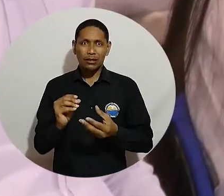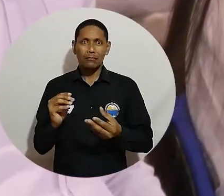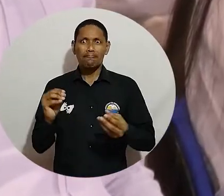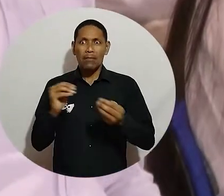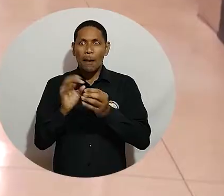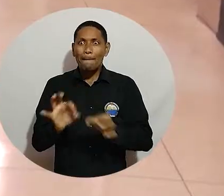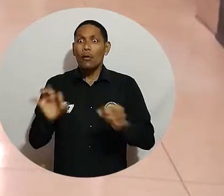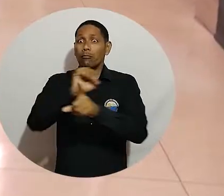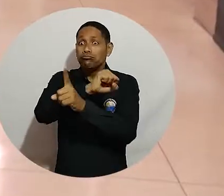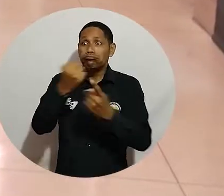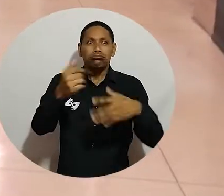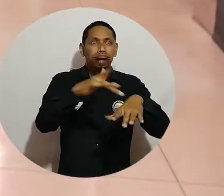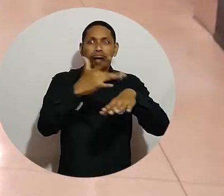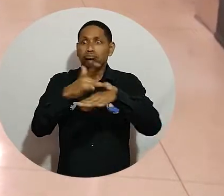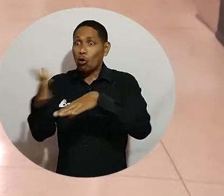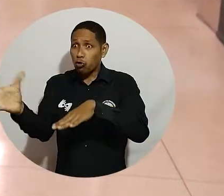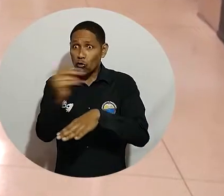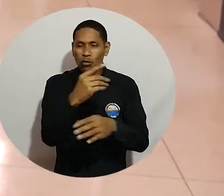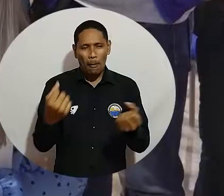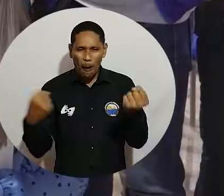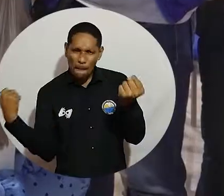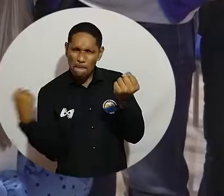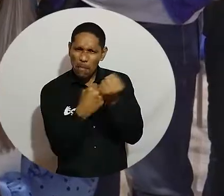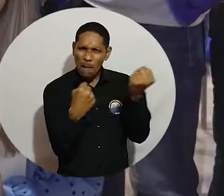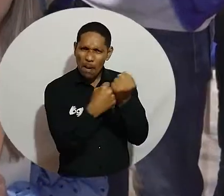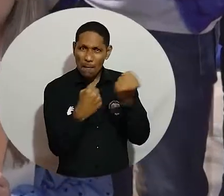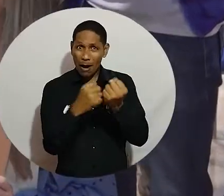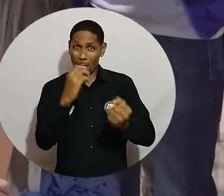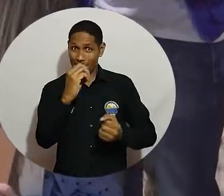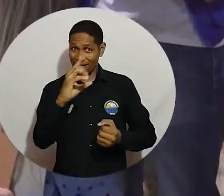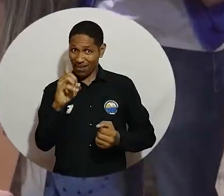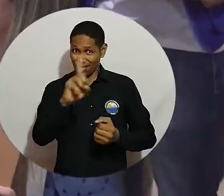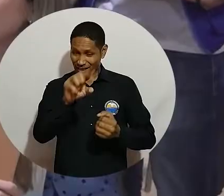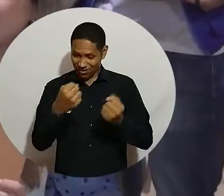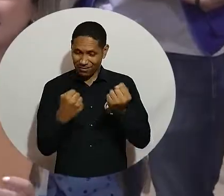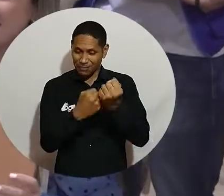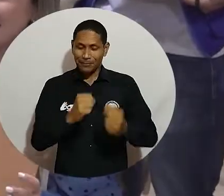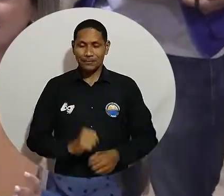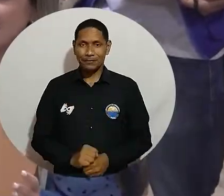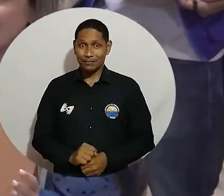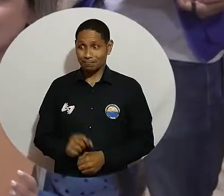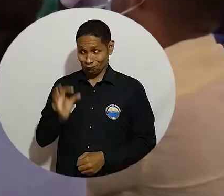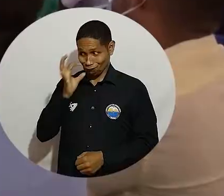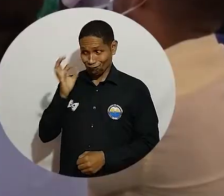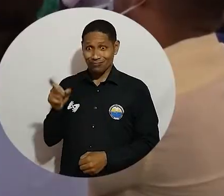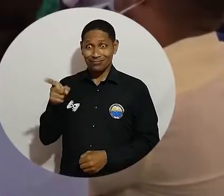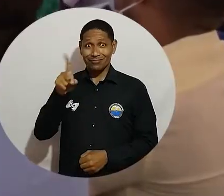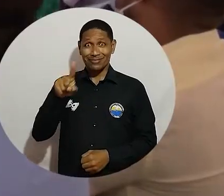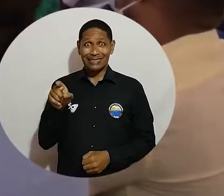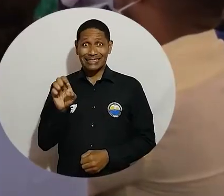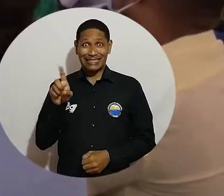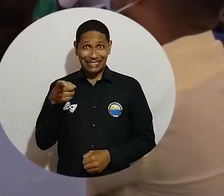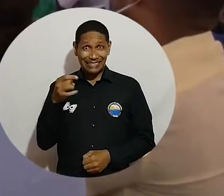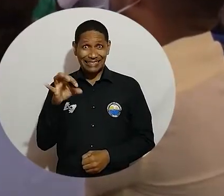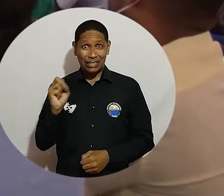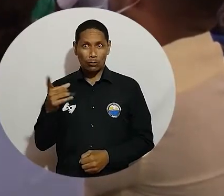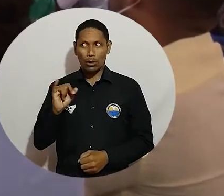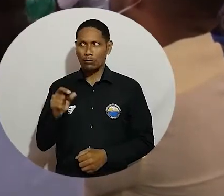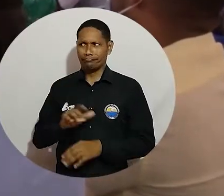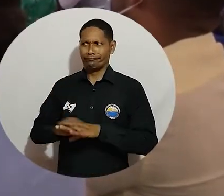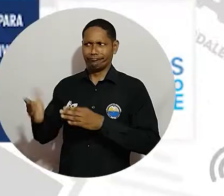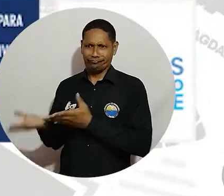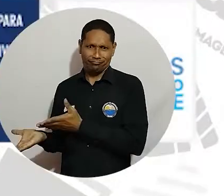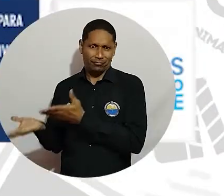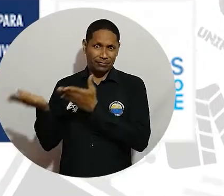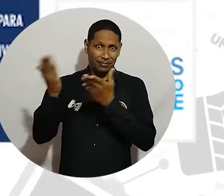cátedra Rafael Celedón, en la que aprovechó el espacio para conectar con los universitarios y socializar con ellos el análisis de los